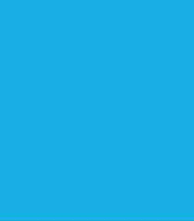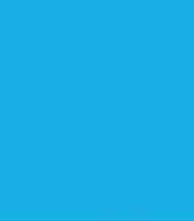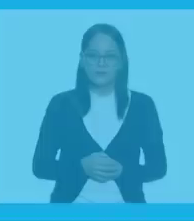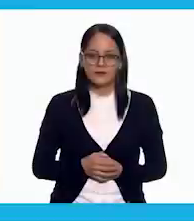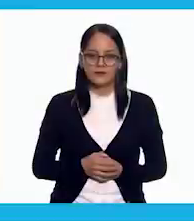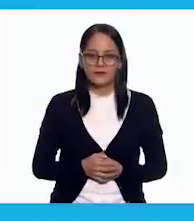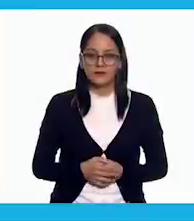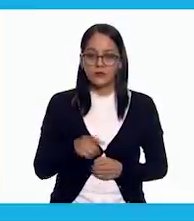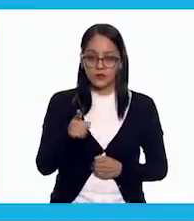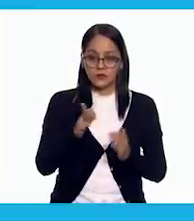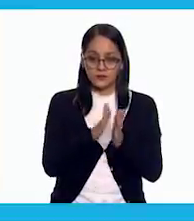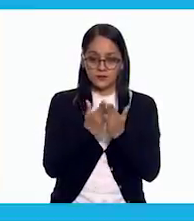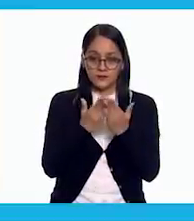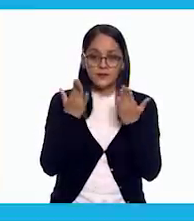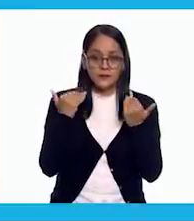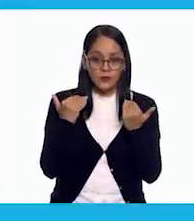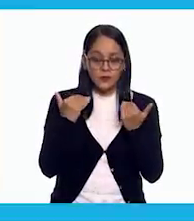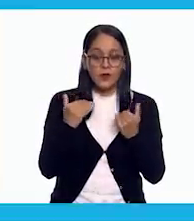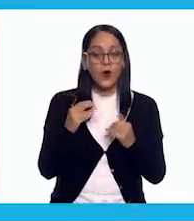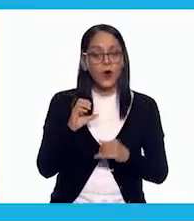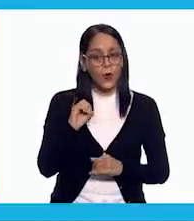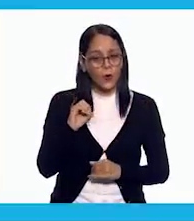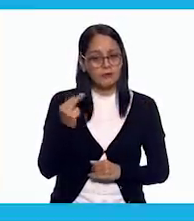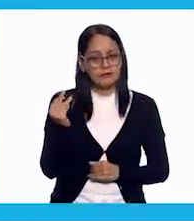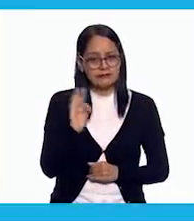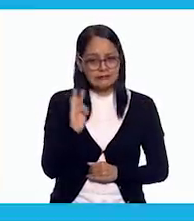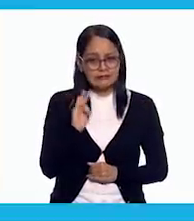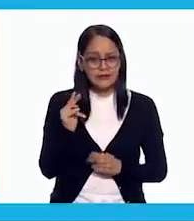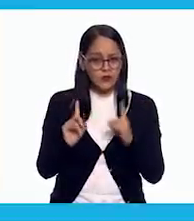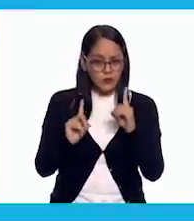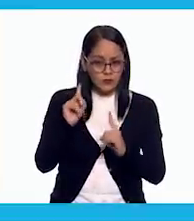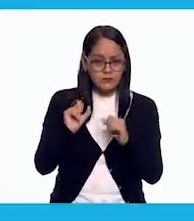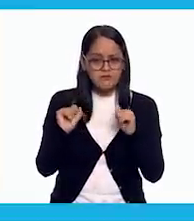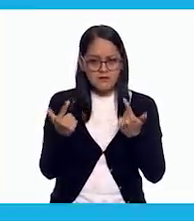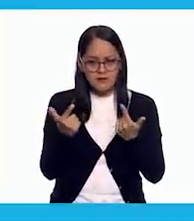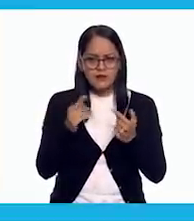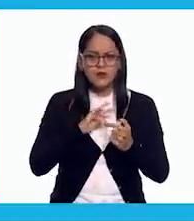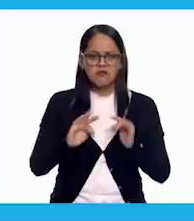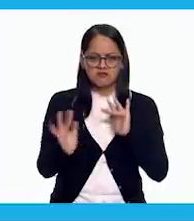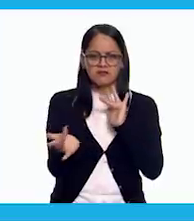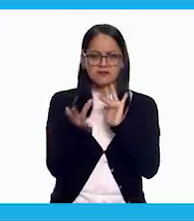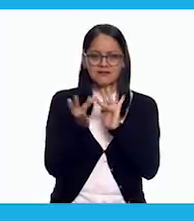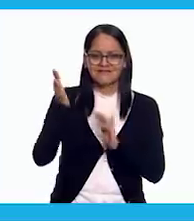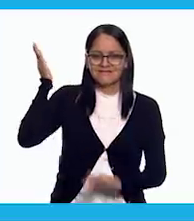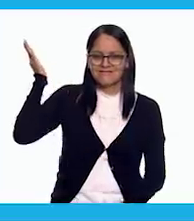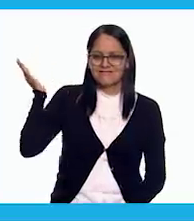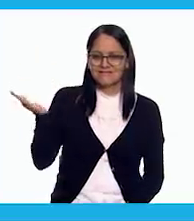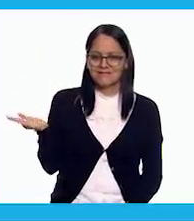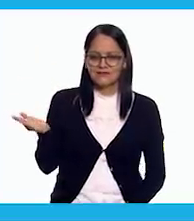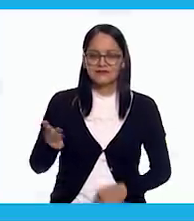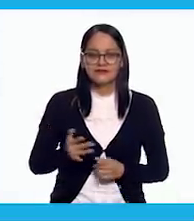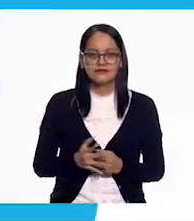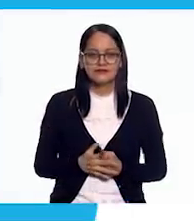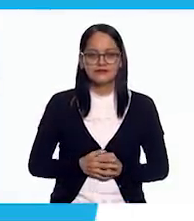Si no tienes tus libros de texto o necesitas ayuda para resolver tus dudas, ¡contáctanos!